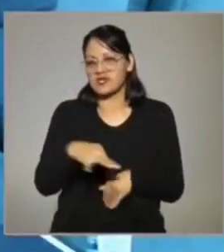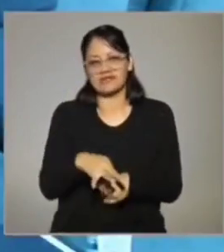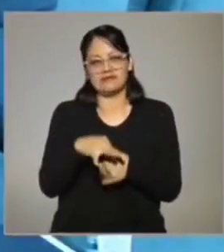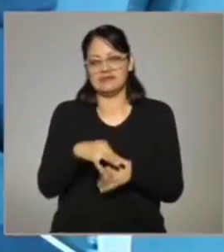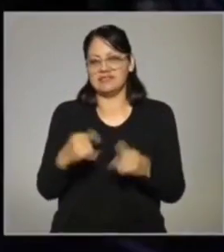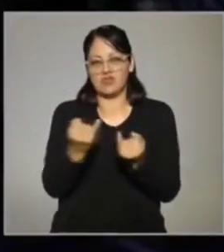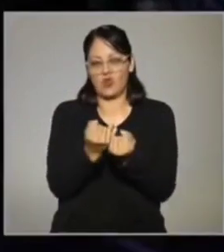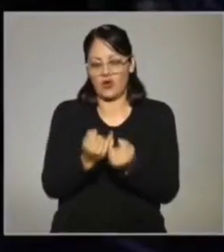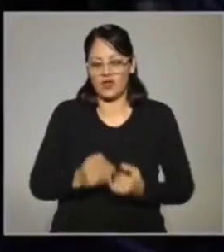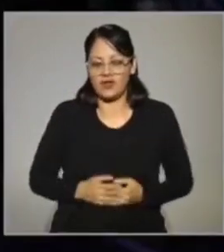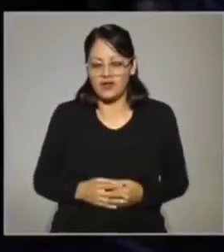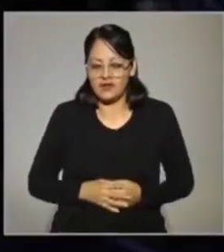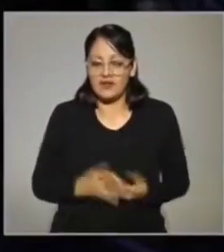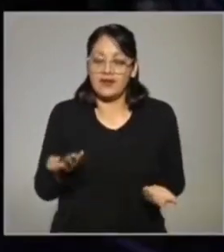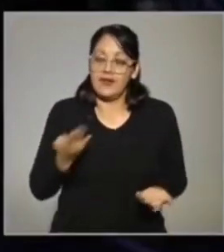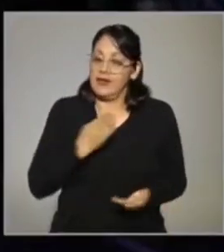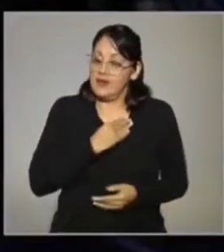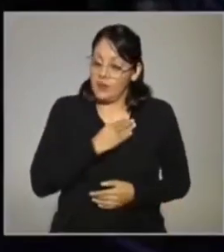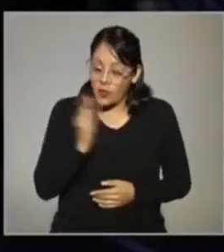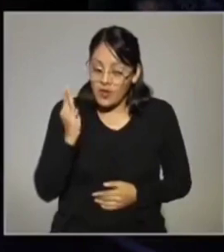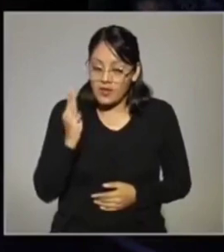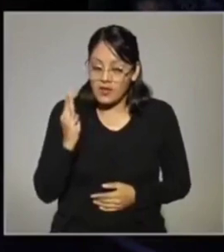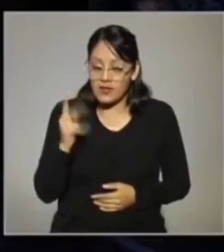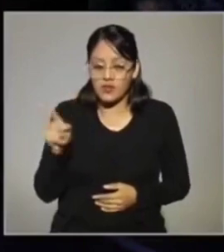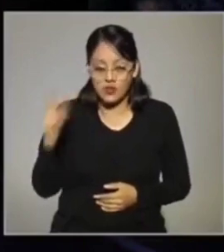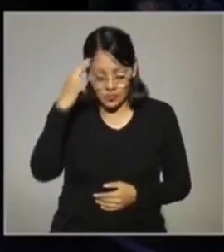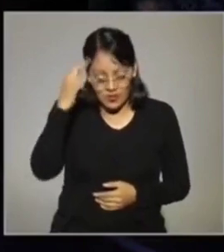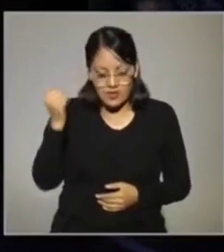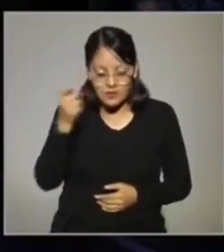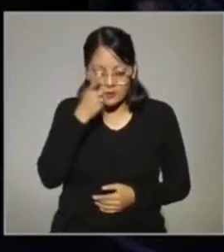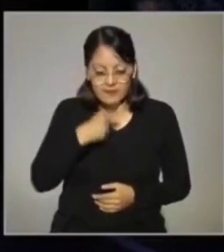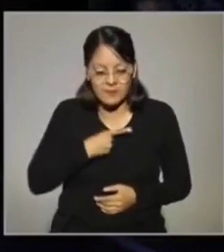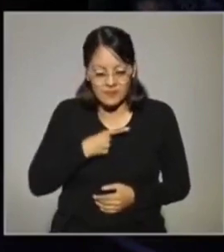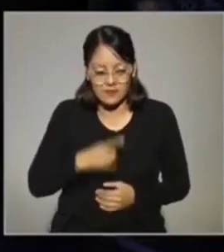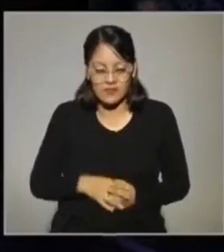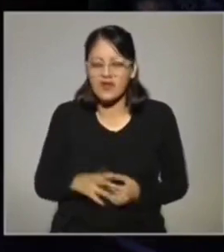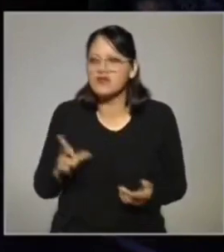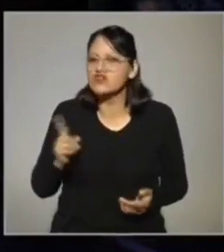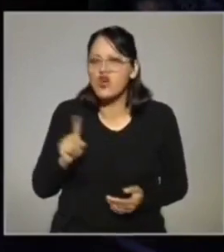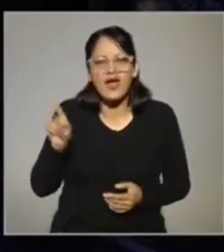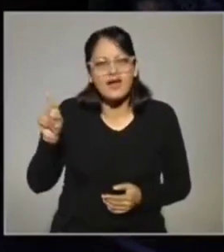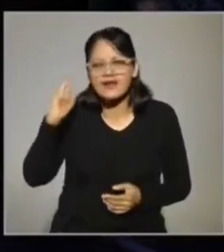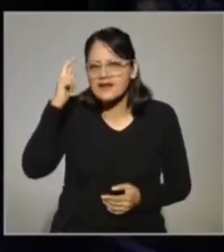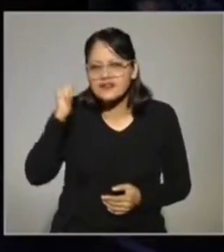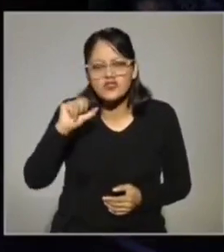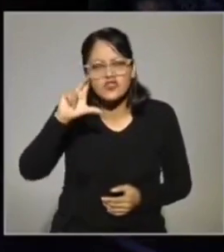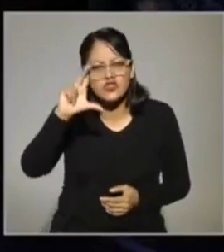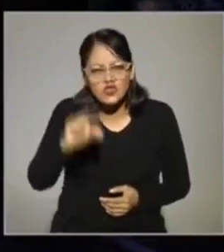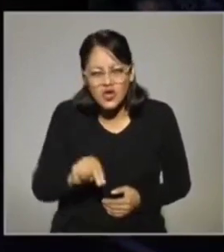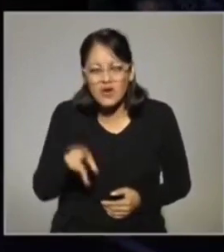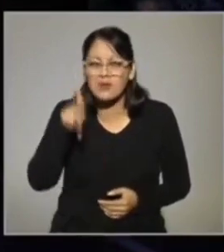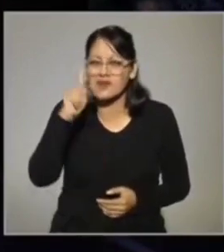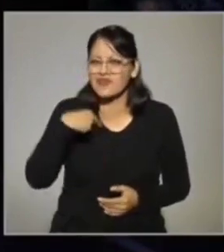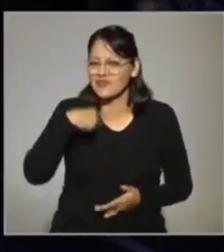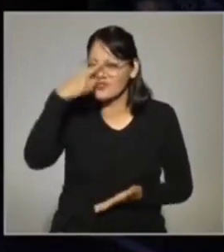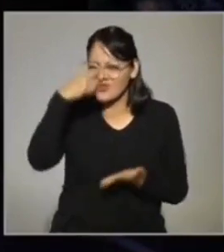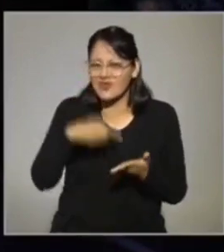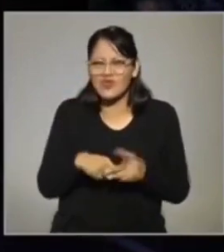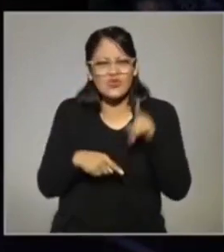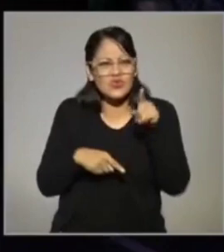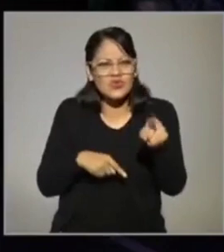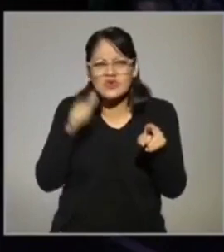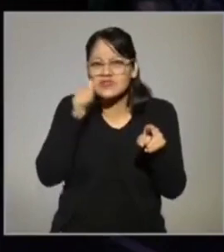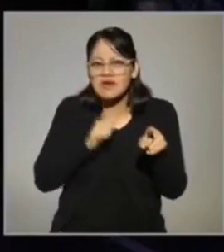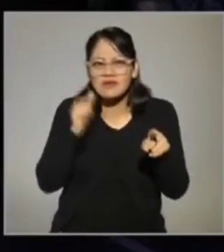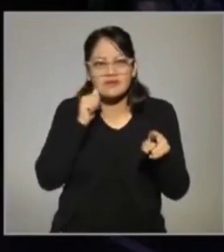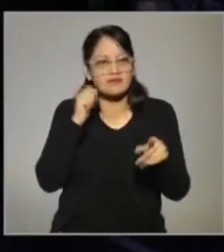en sus casas. Lo bueno, que no le estás dando la razón, ¿eh? No, no le estoy dando la razón, Ulises. Pero es que yo creo que tú de plano esto